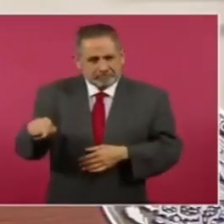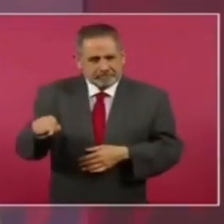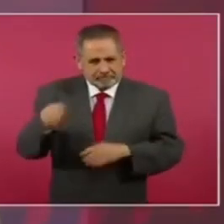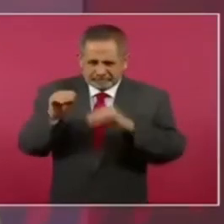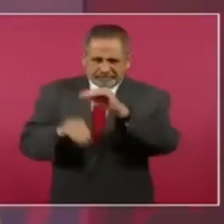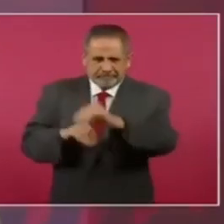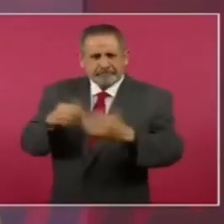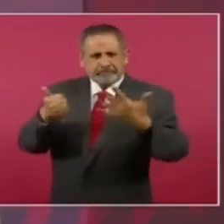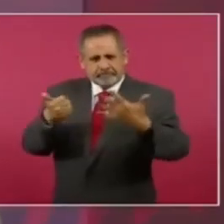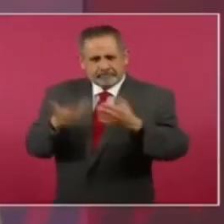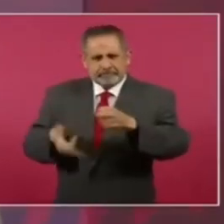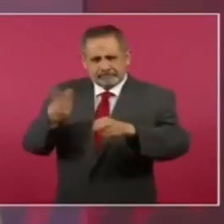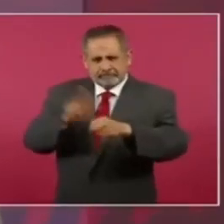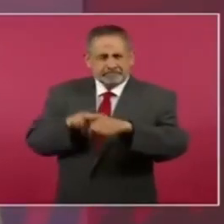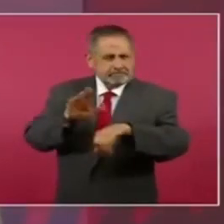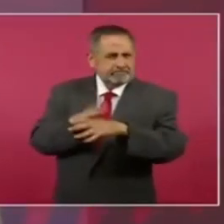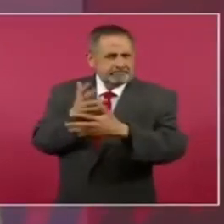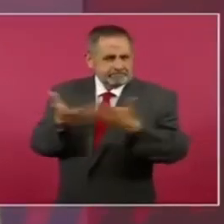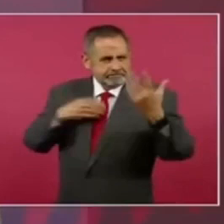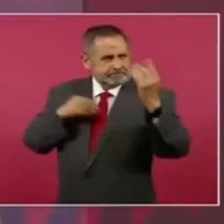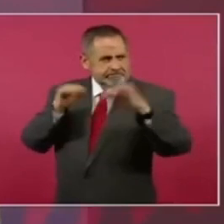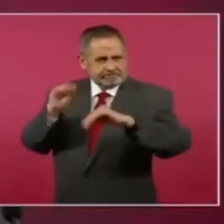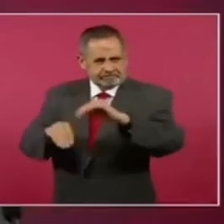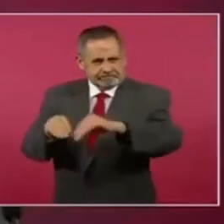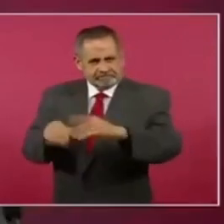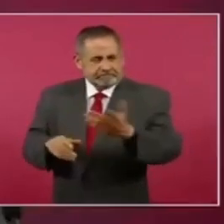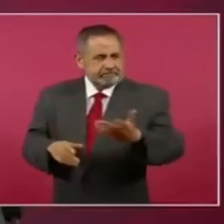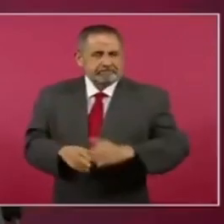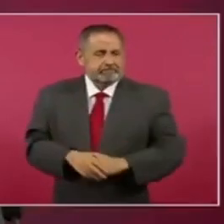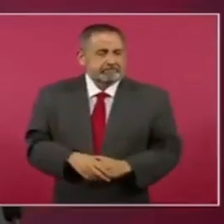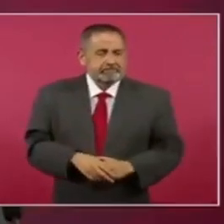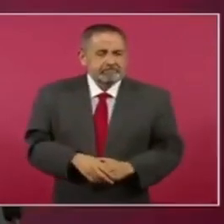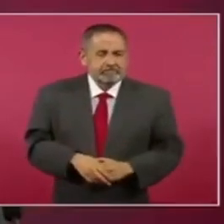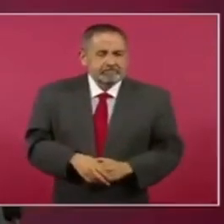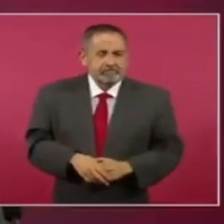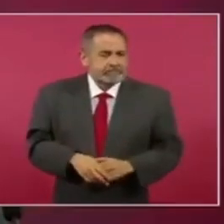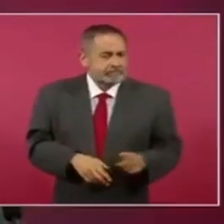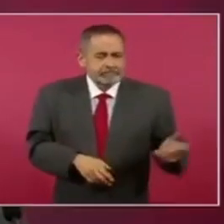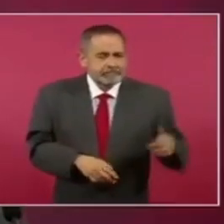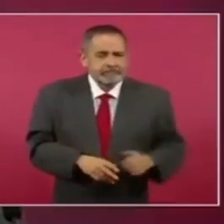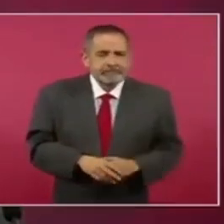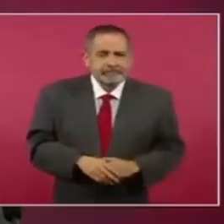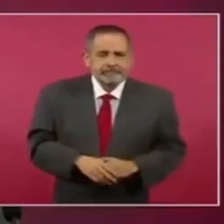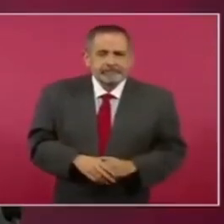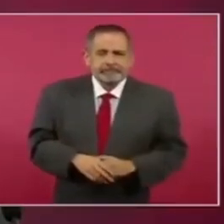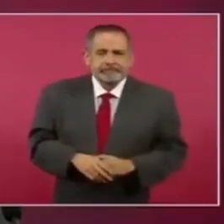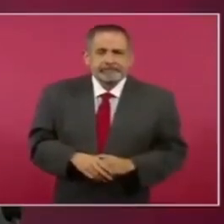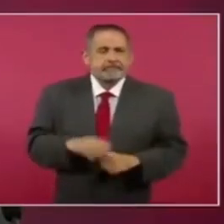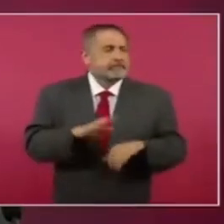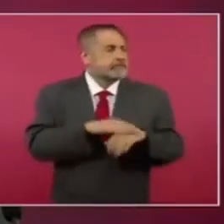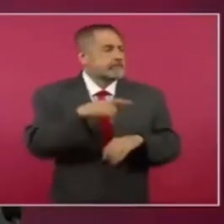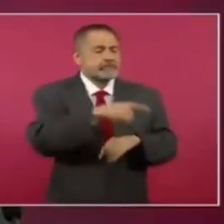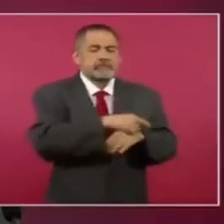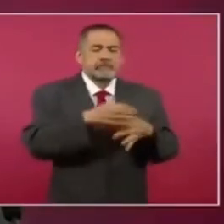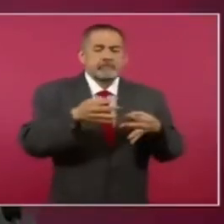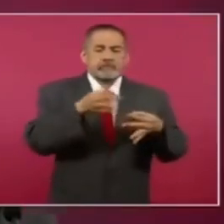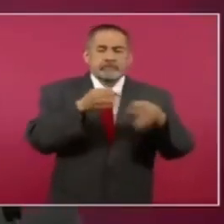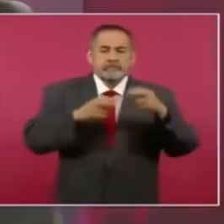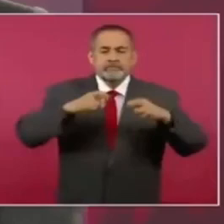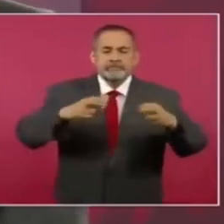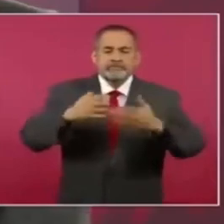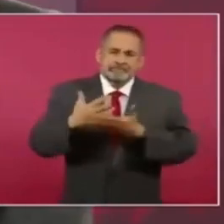seis grandes hospitales, porque los ministros de la Corte ganan